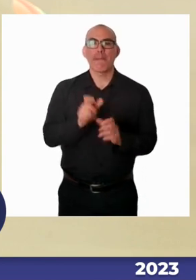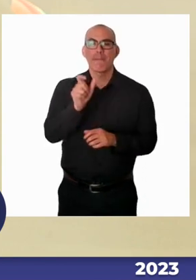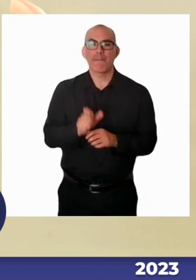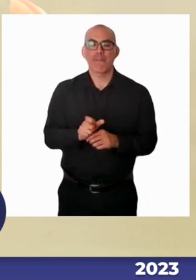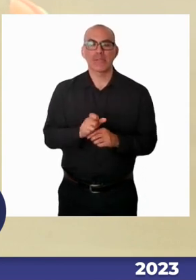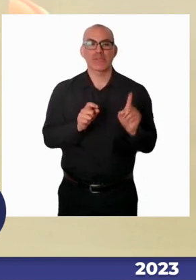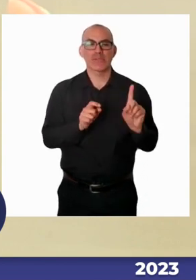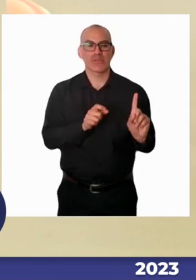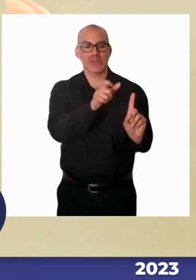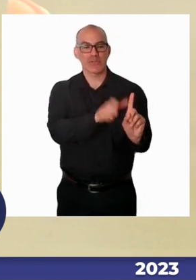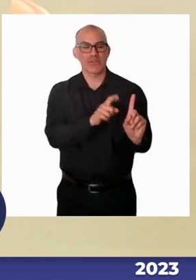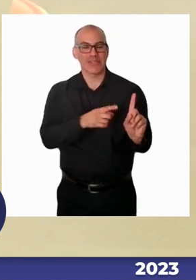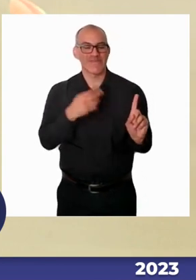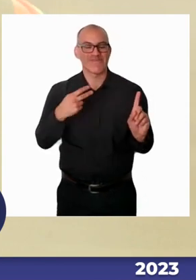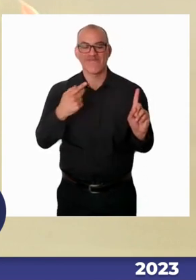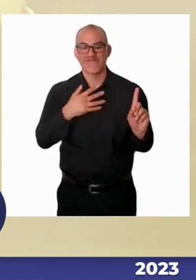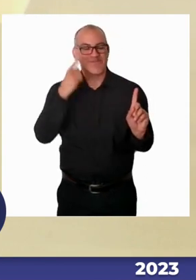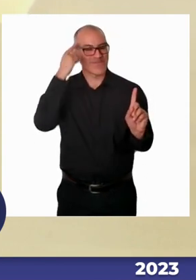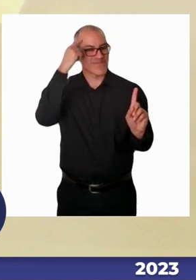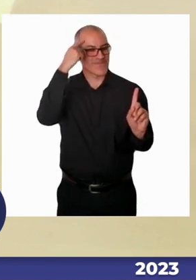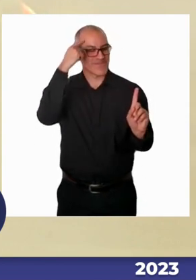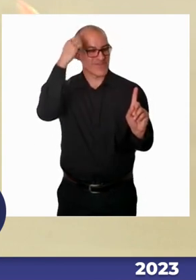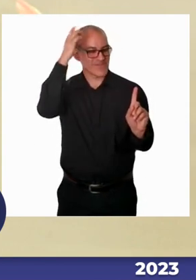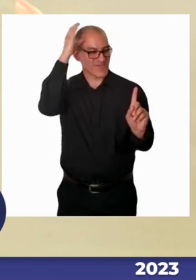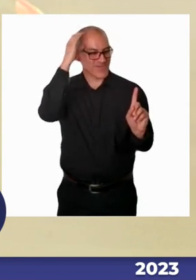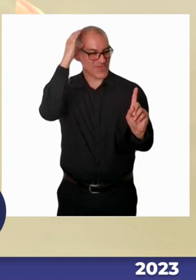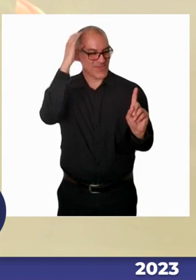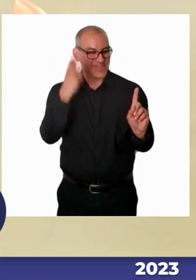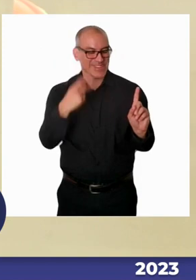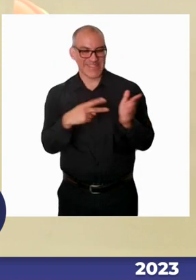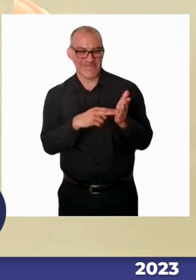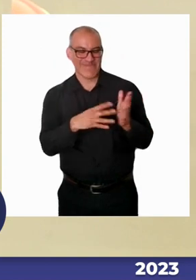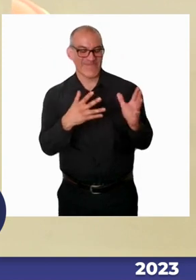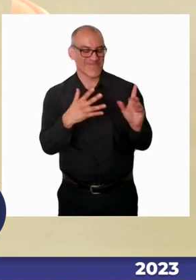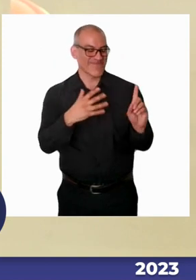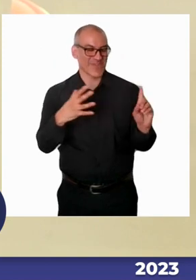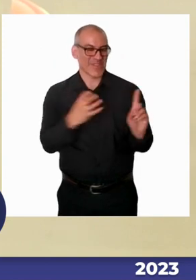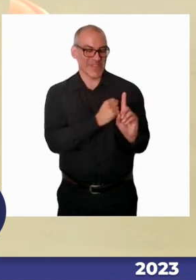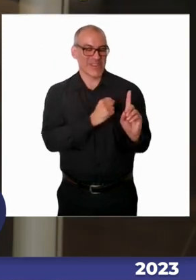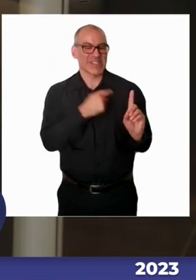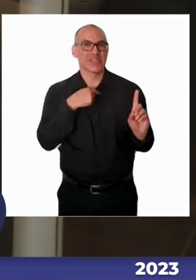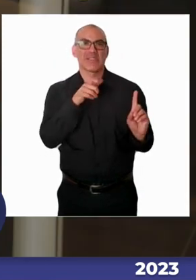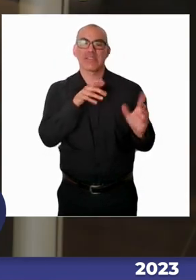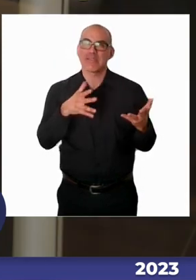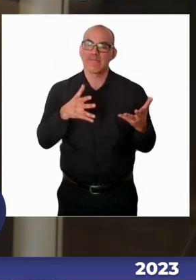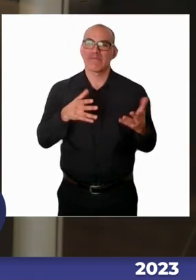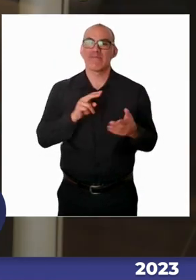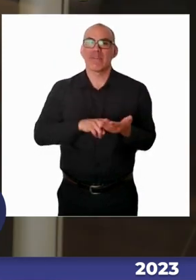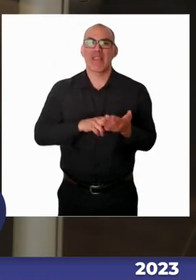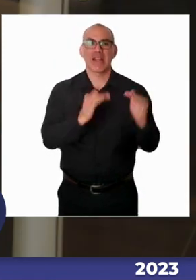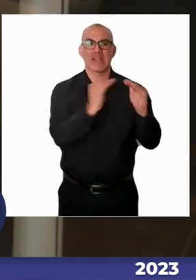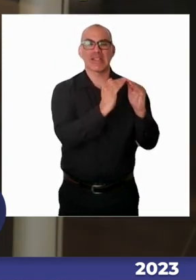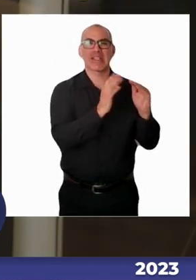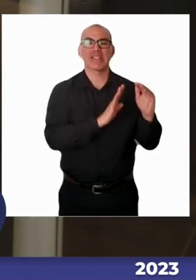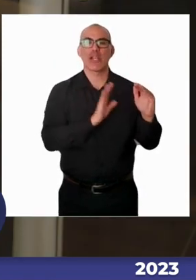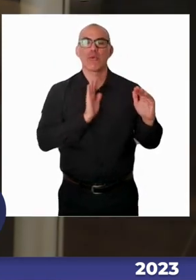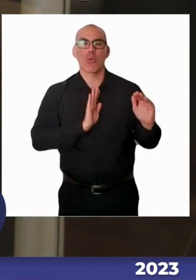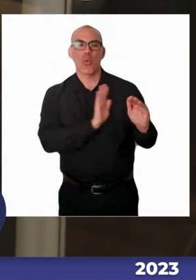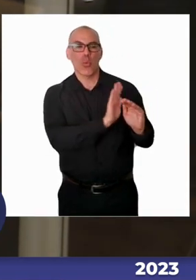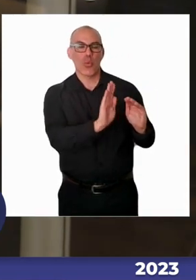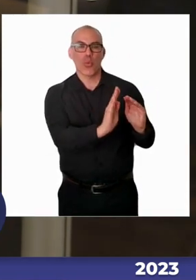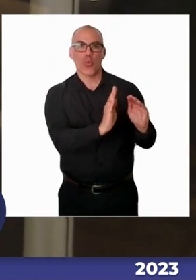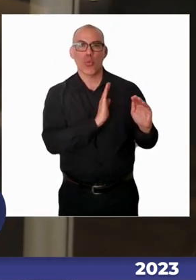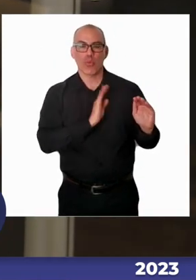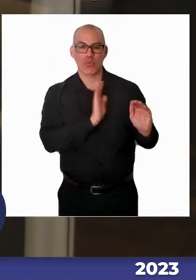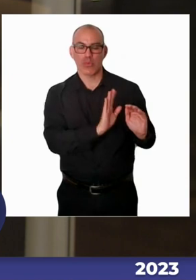cultura de país, donde entendamos que aquí nadie necesita de más. Nos está quedando poquito tiempo, Verán, diputada. Me voy